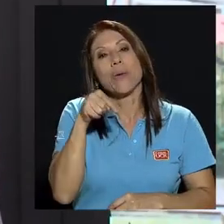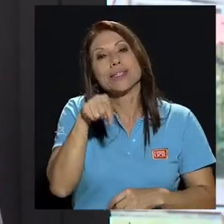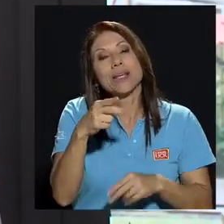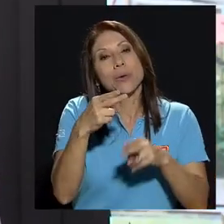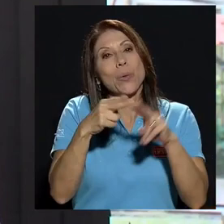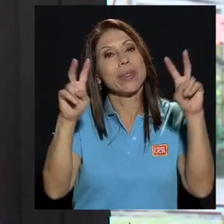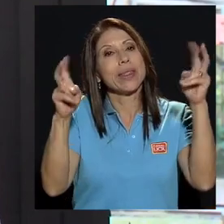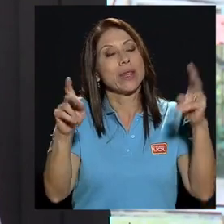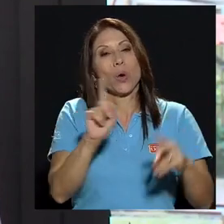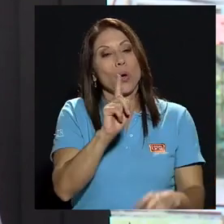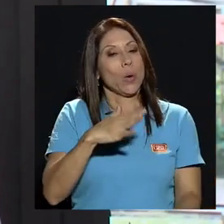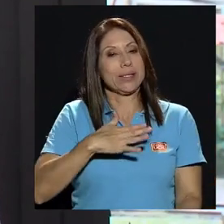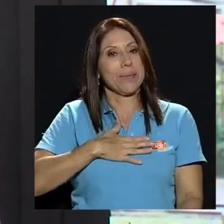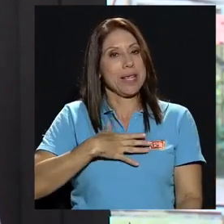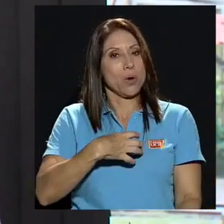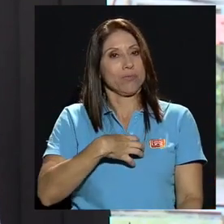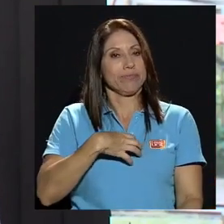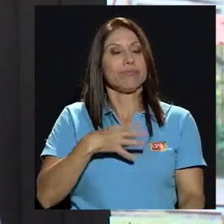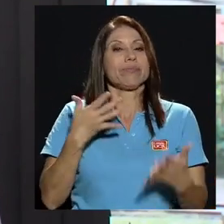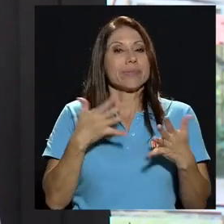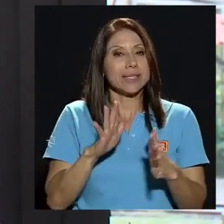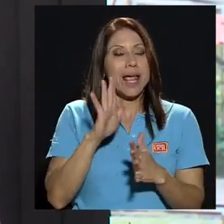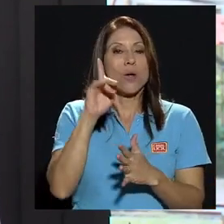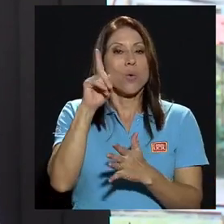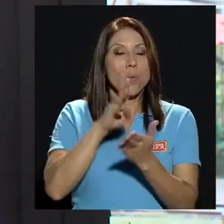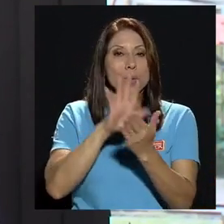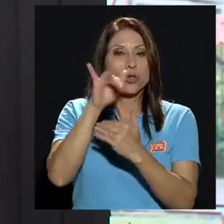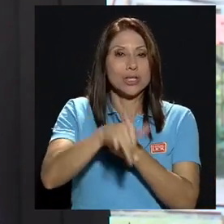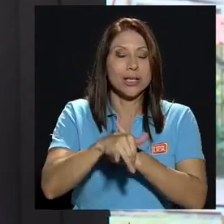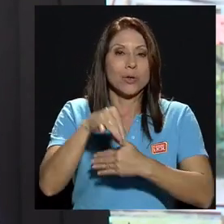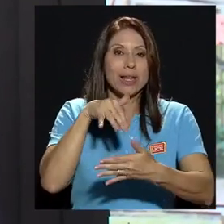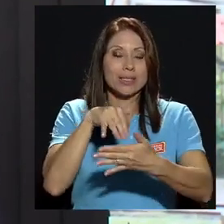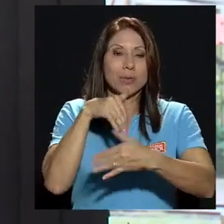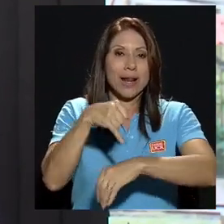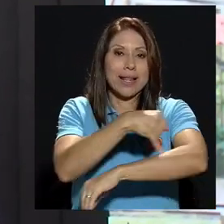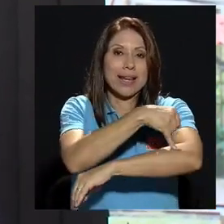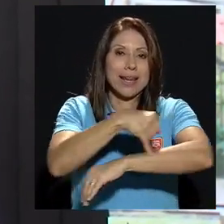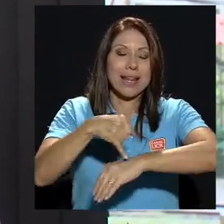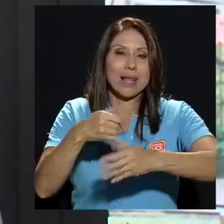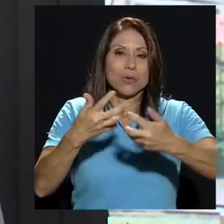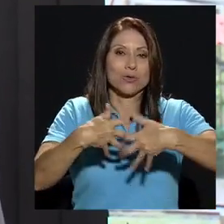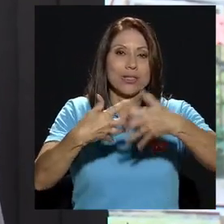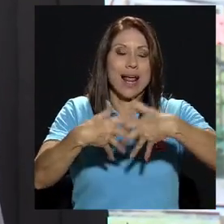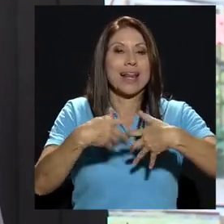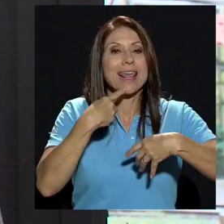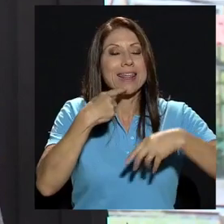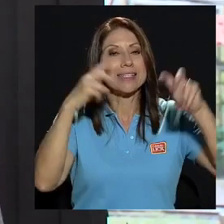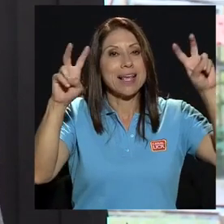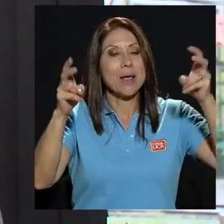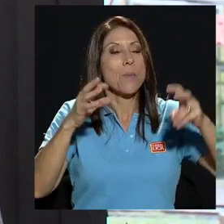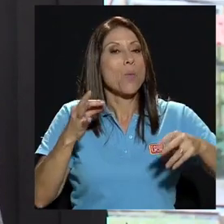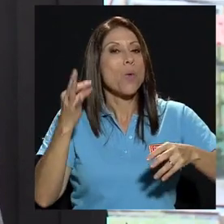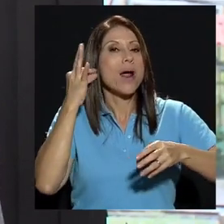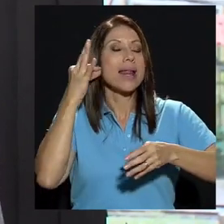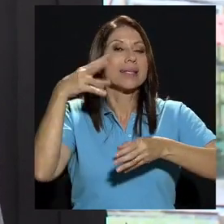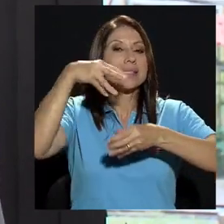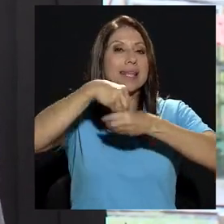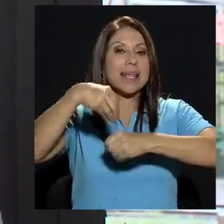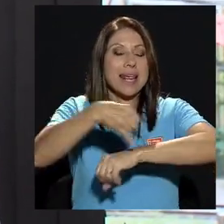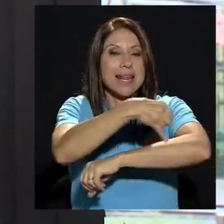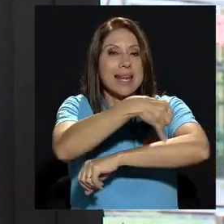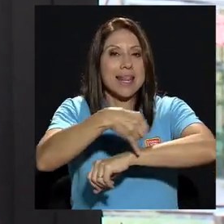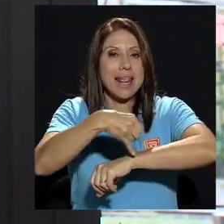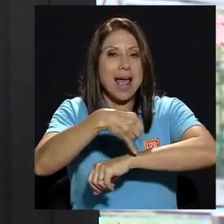no es mío hay un proyecto allá de la escuela de ingeniería industrial que dice mujeres en ingeniería por la